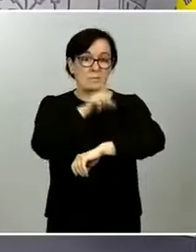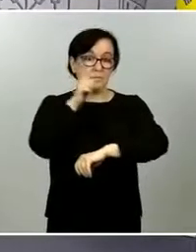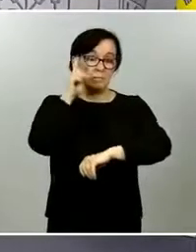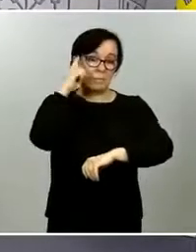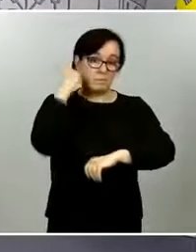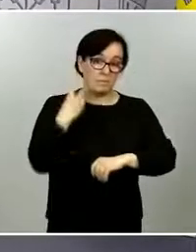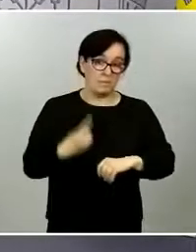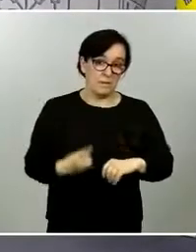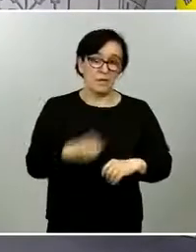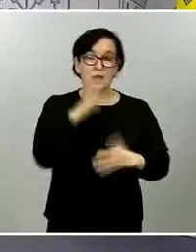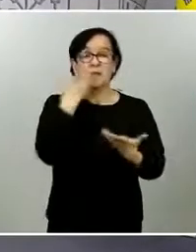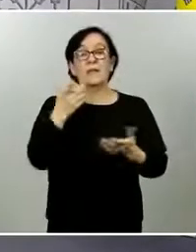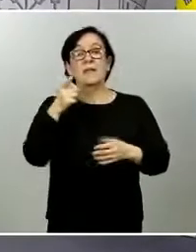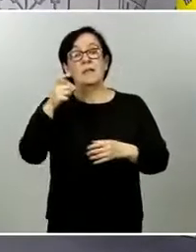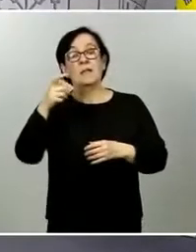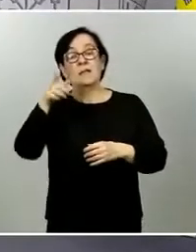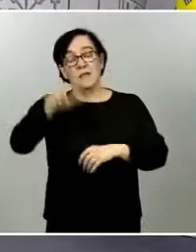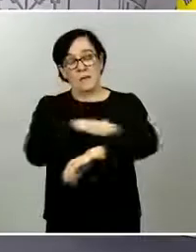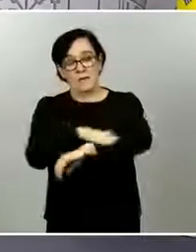radio adelante